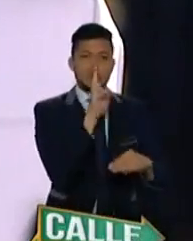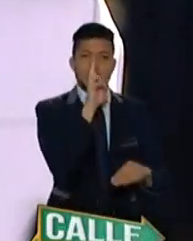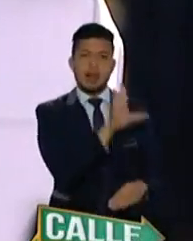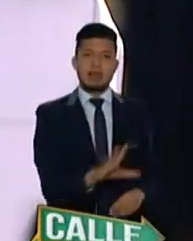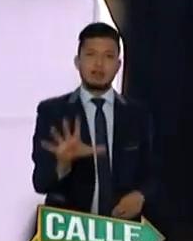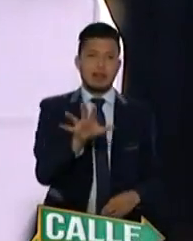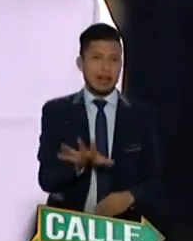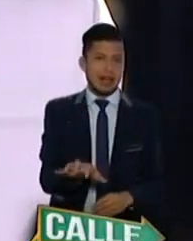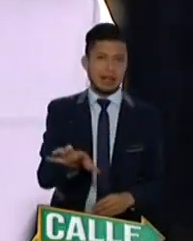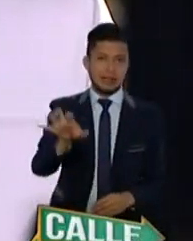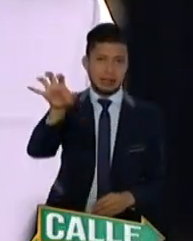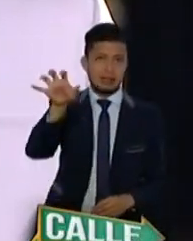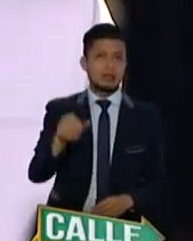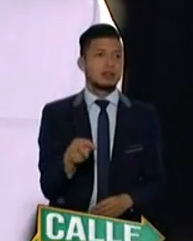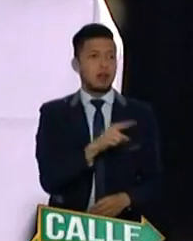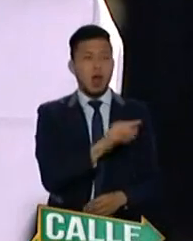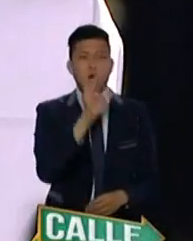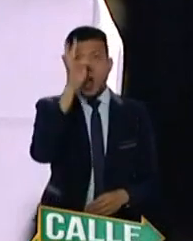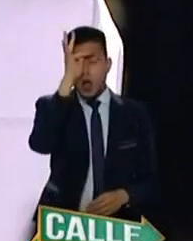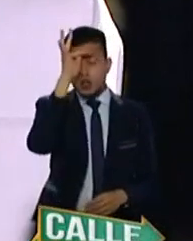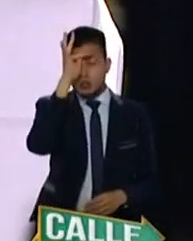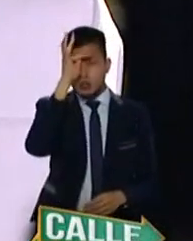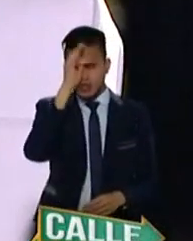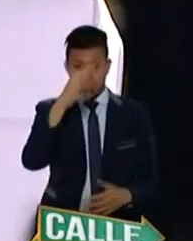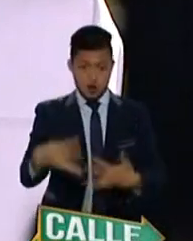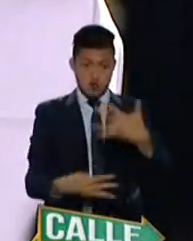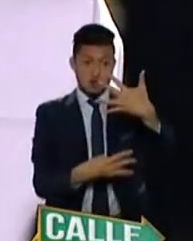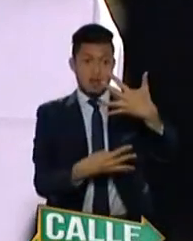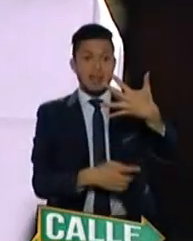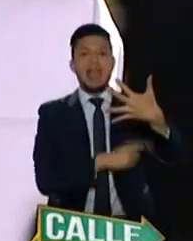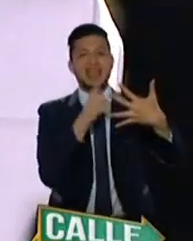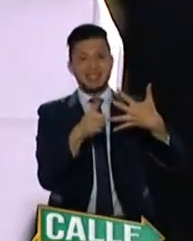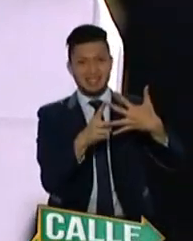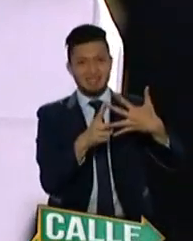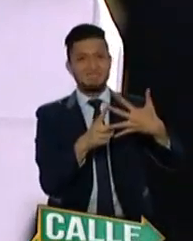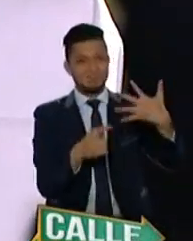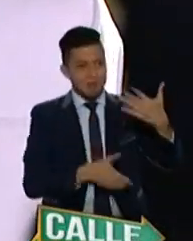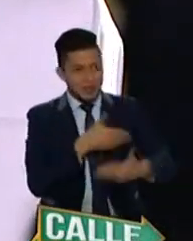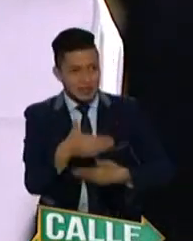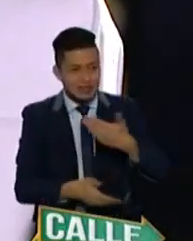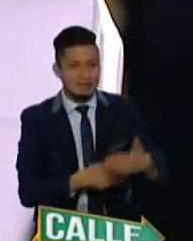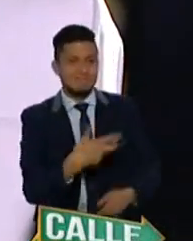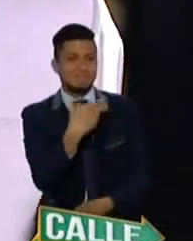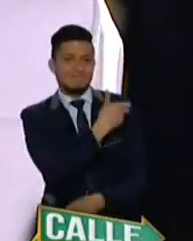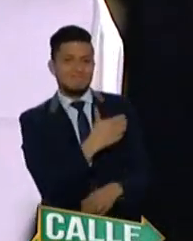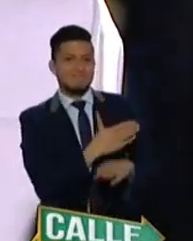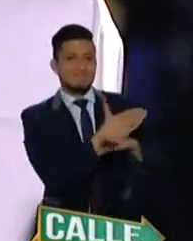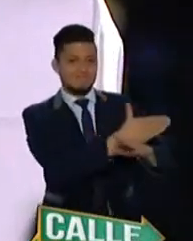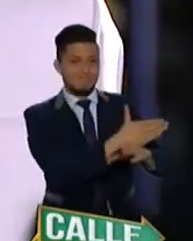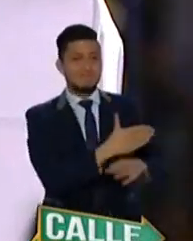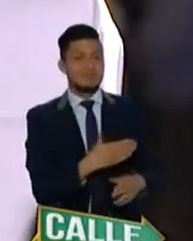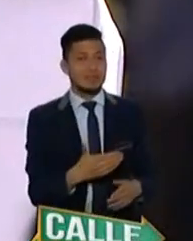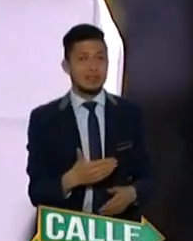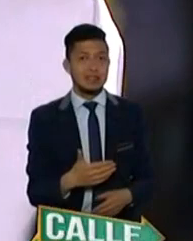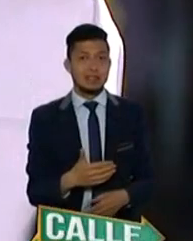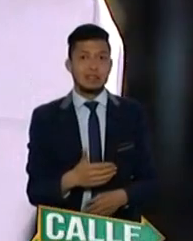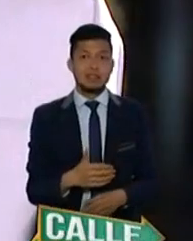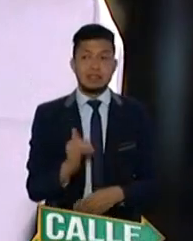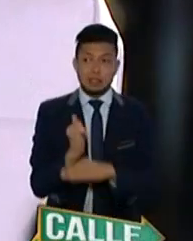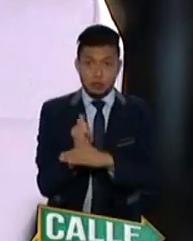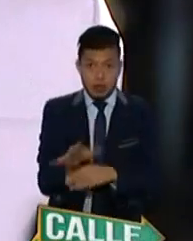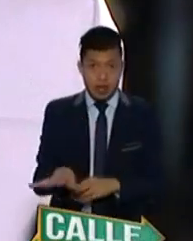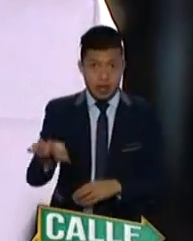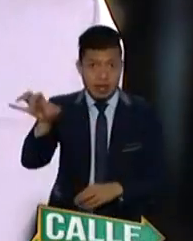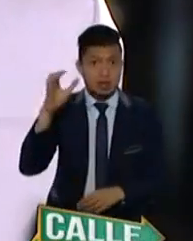Cancerología, que es otro de los nueve hospitales que hoy hacían su proceso de vacunación. En el cancerológico está la